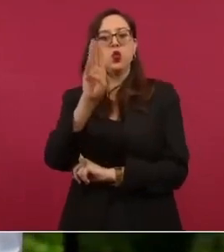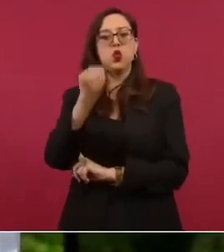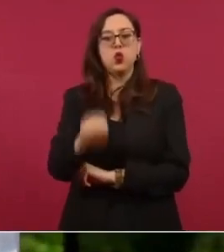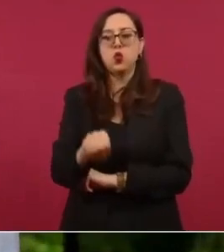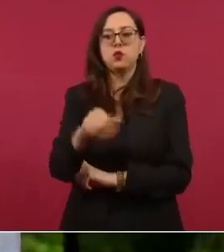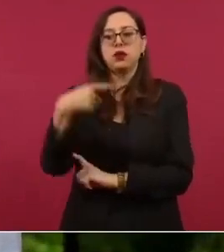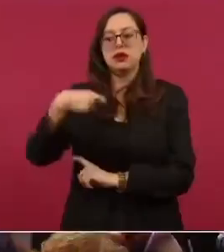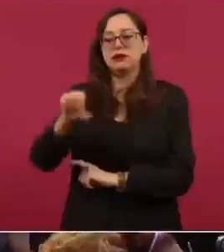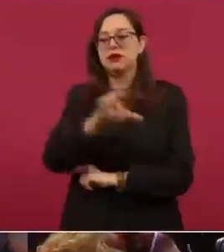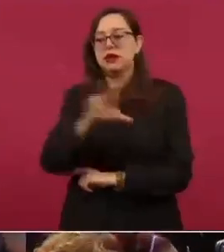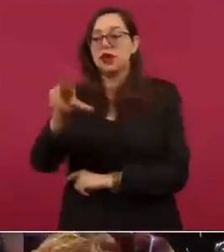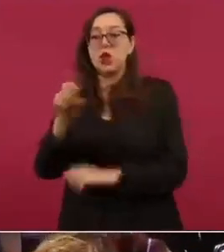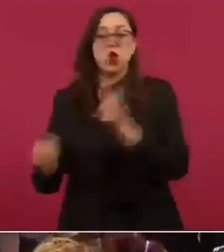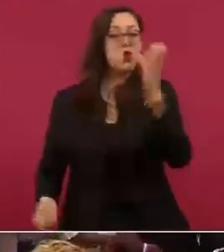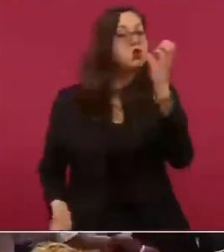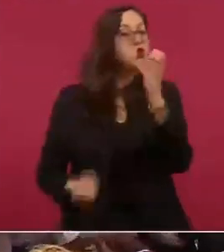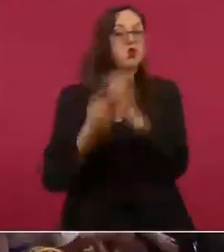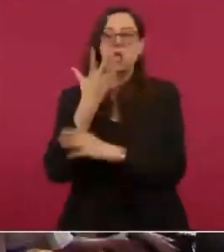Quintana Roo